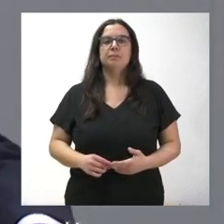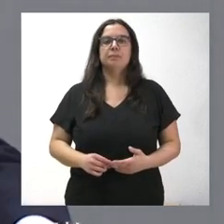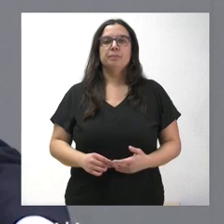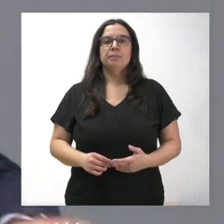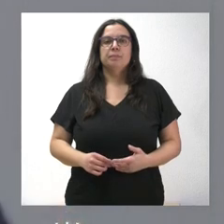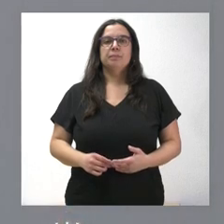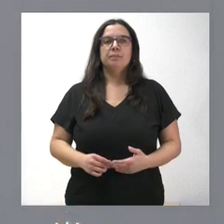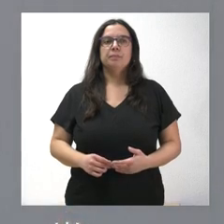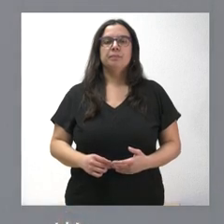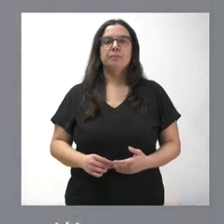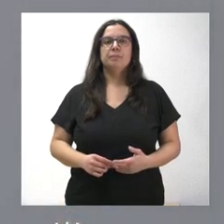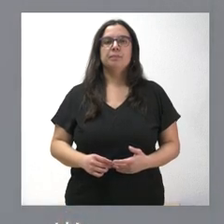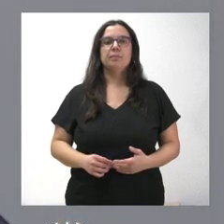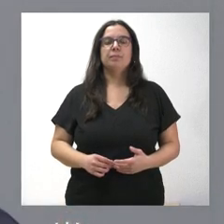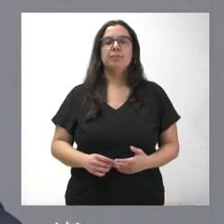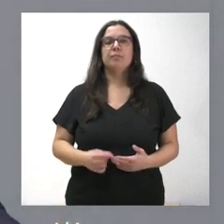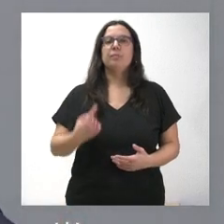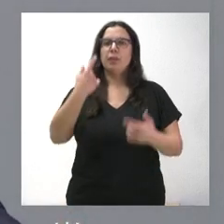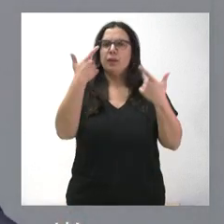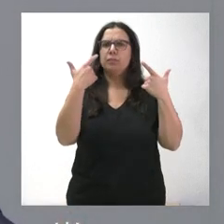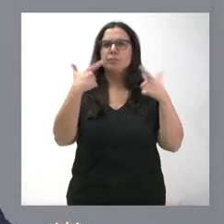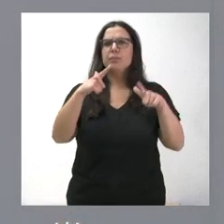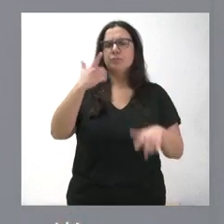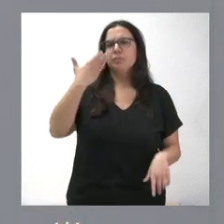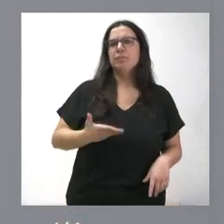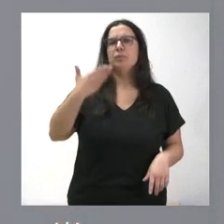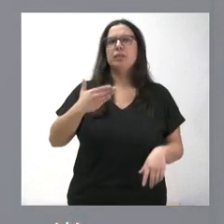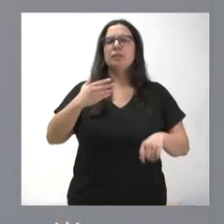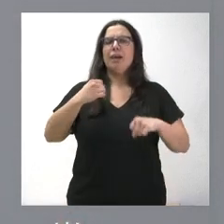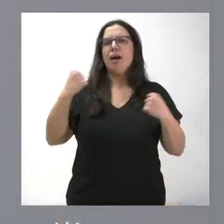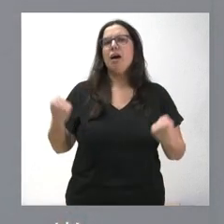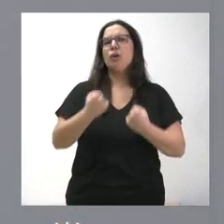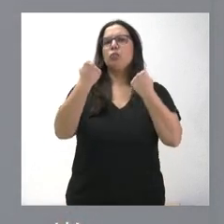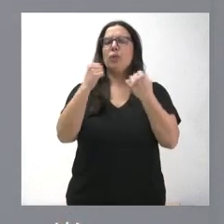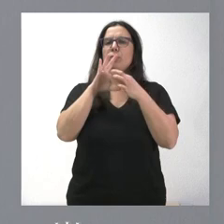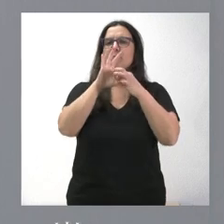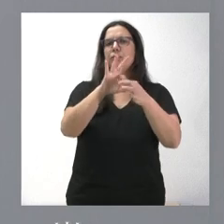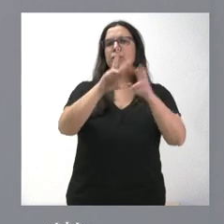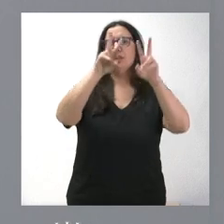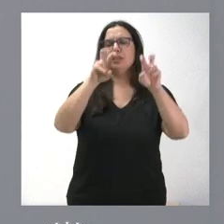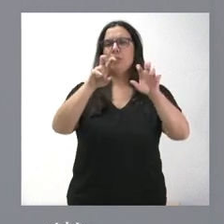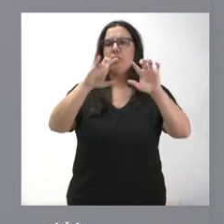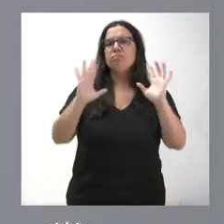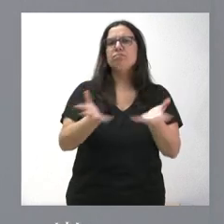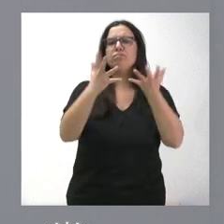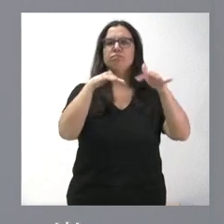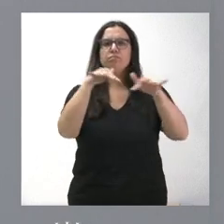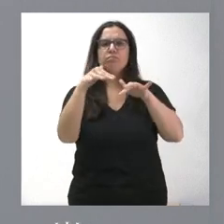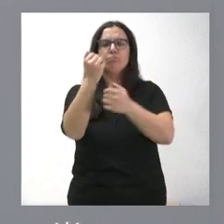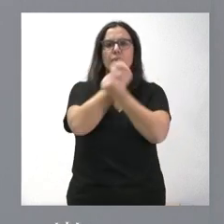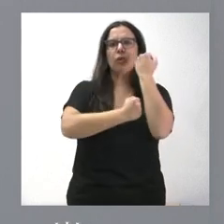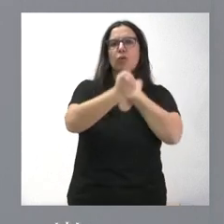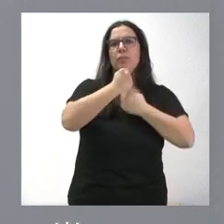Hay un bloque muy relevante de actuaciones en materia de fomento de la actividad económica, de la actividad